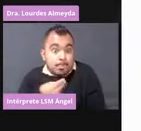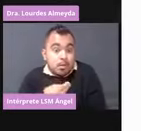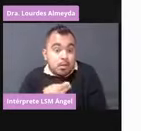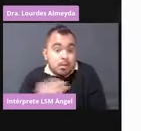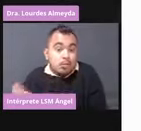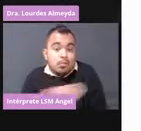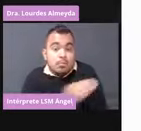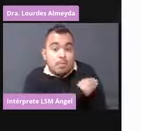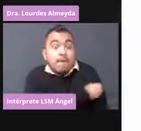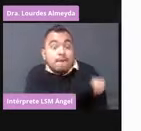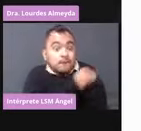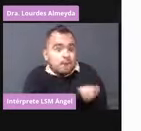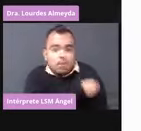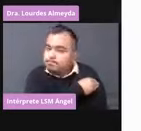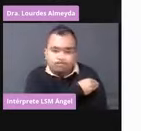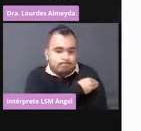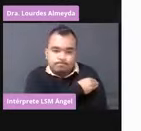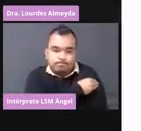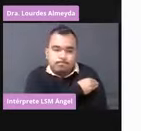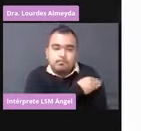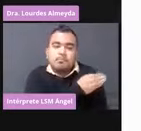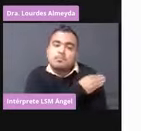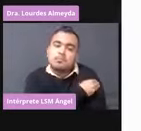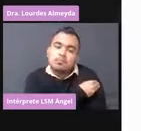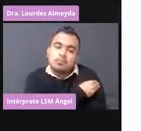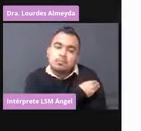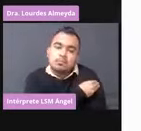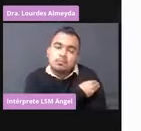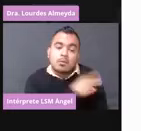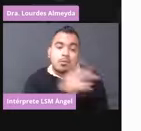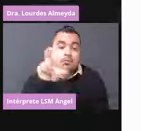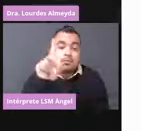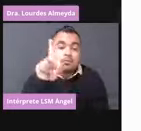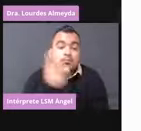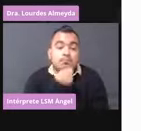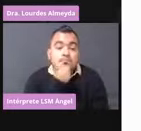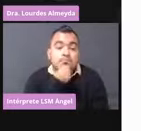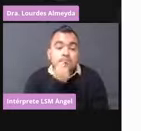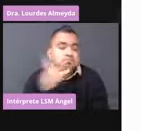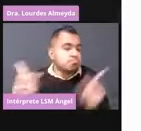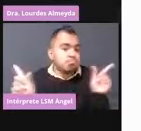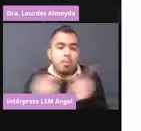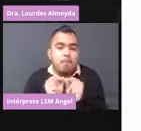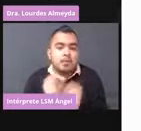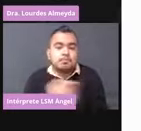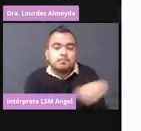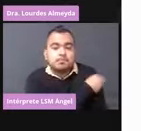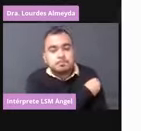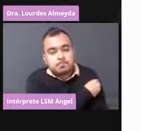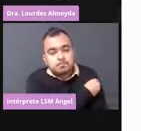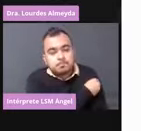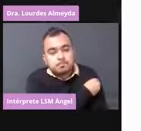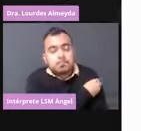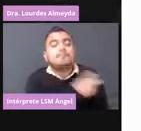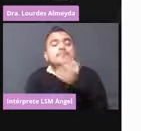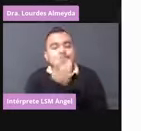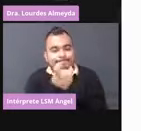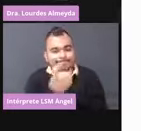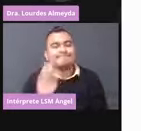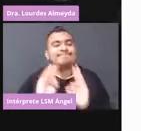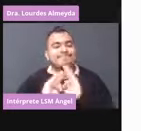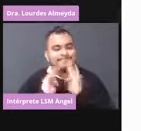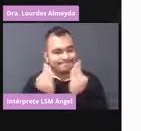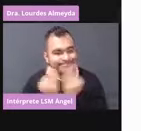se pone durante 30 segundos, nada más. Y es así en la técnica de vacunación. El